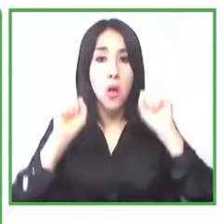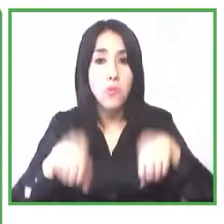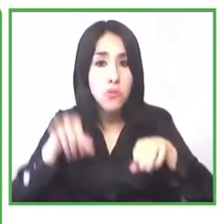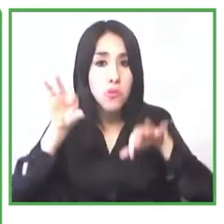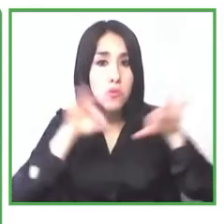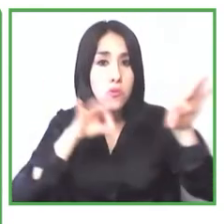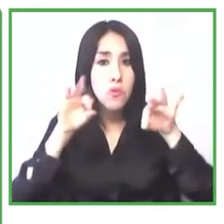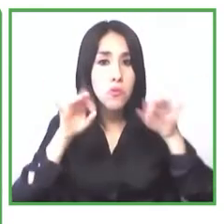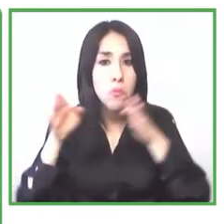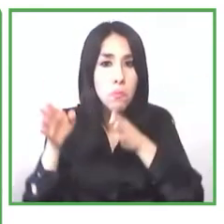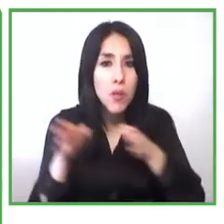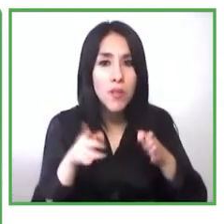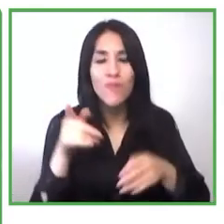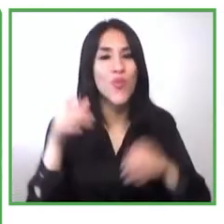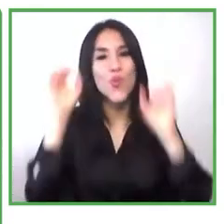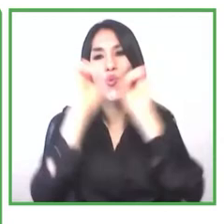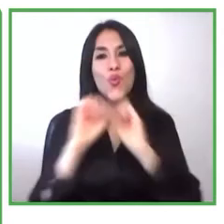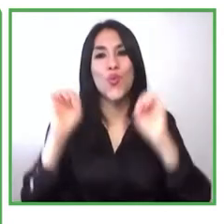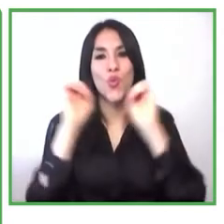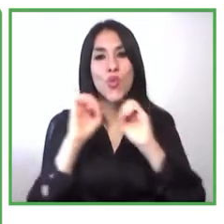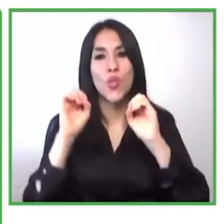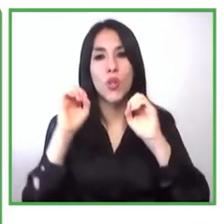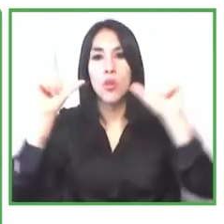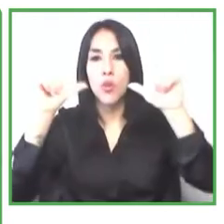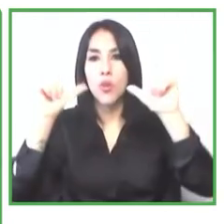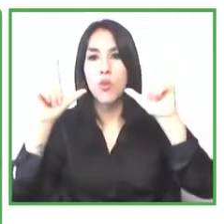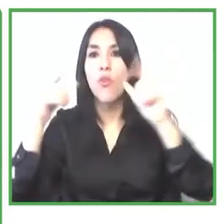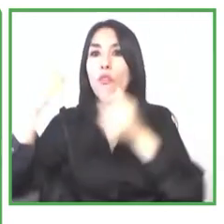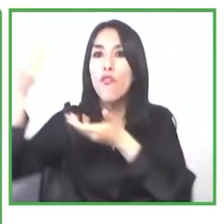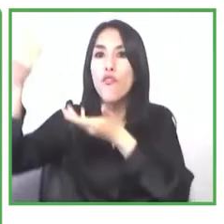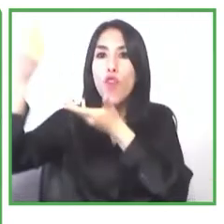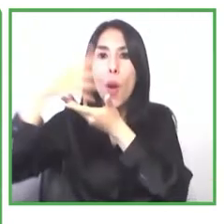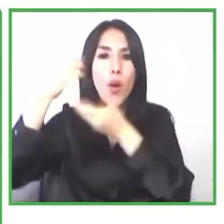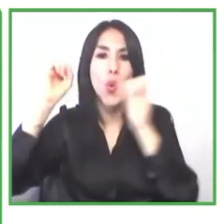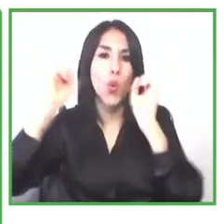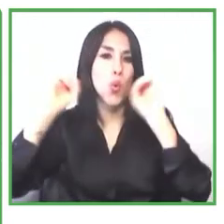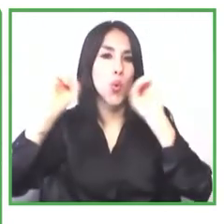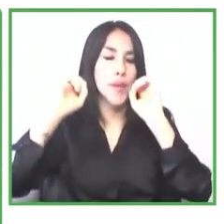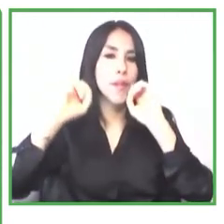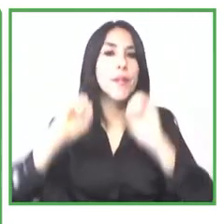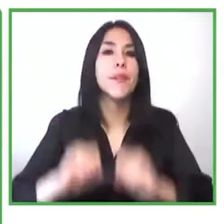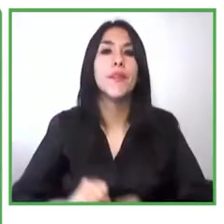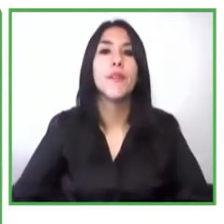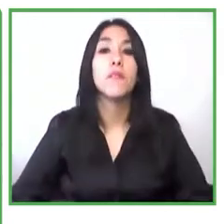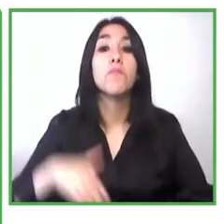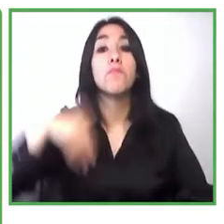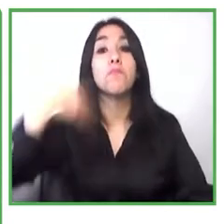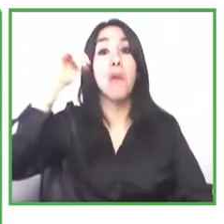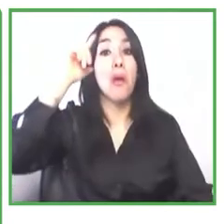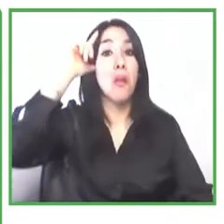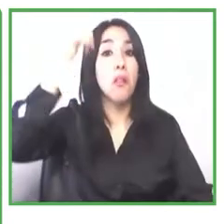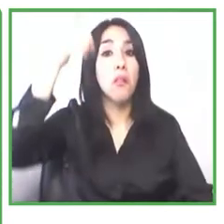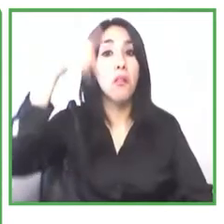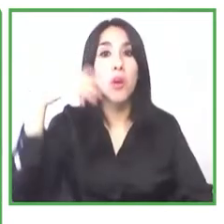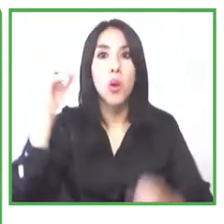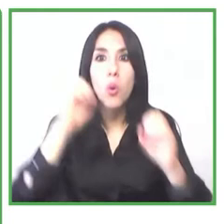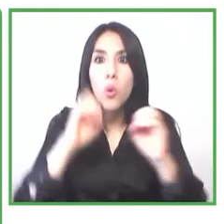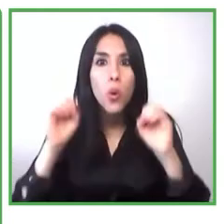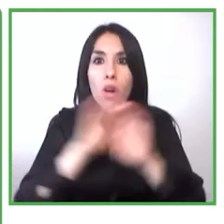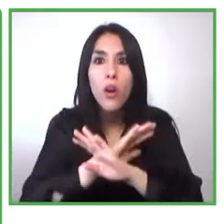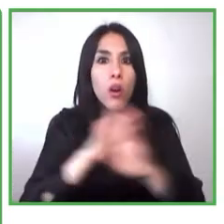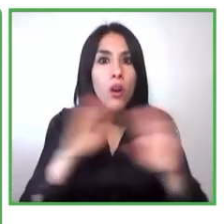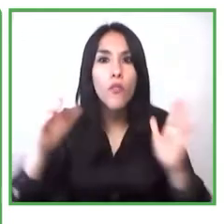decisiones un poco más aterrizadas y mucho más específicas para atender las necesidades de estas personas entonces